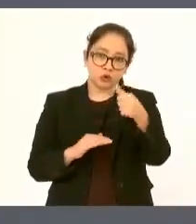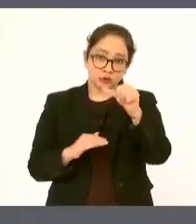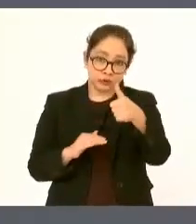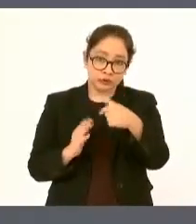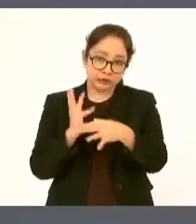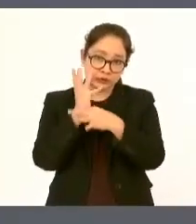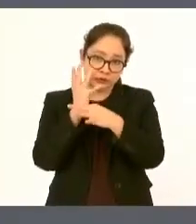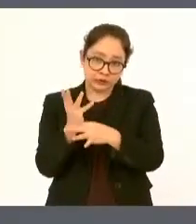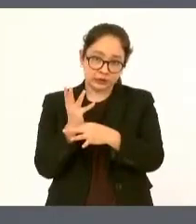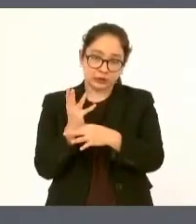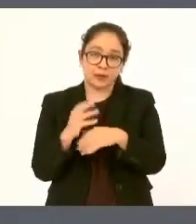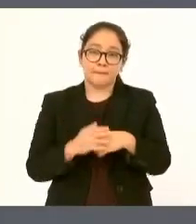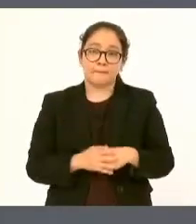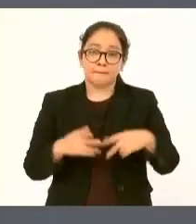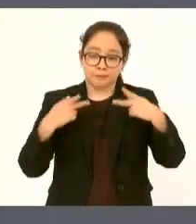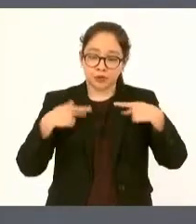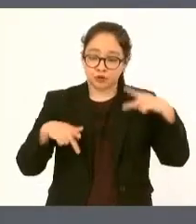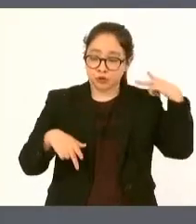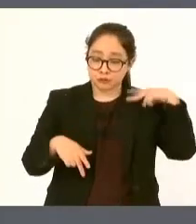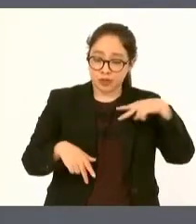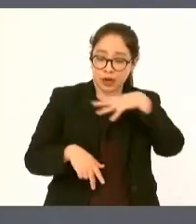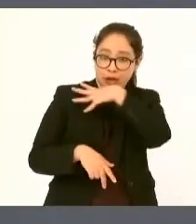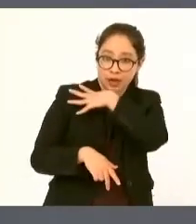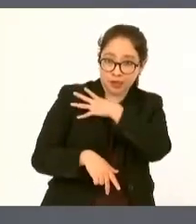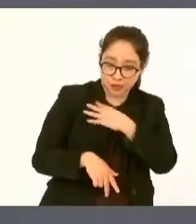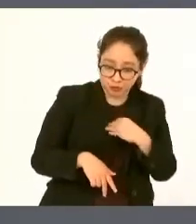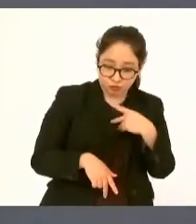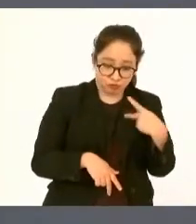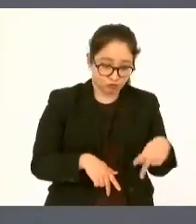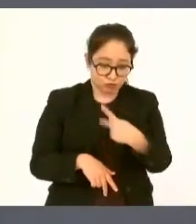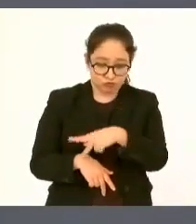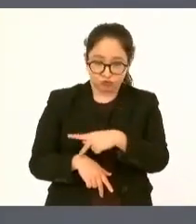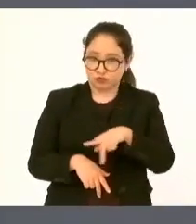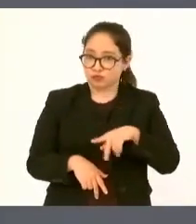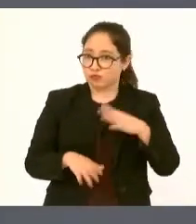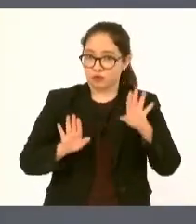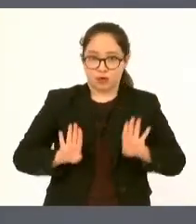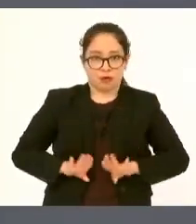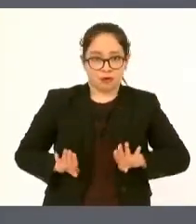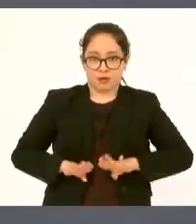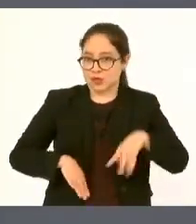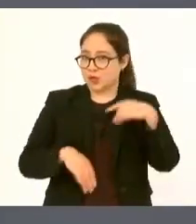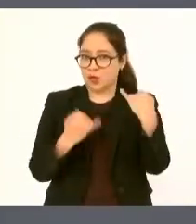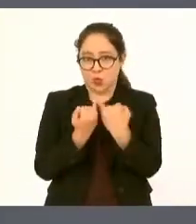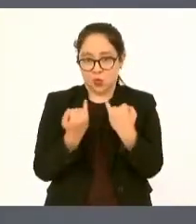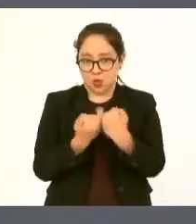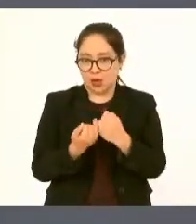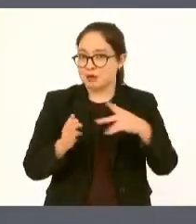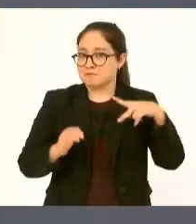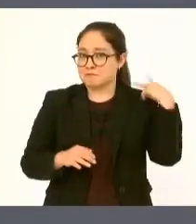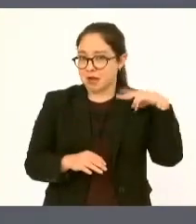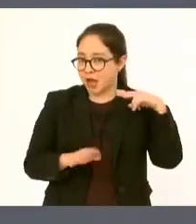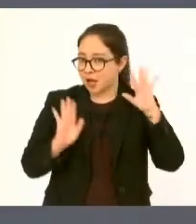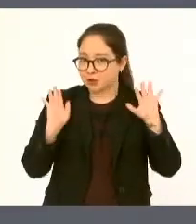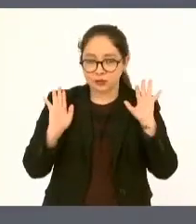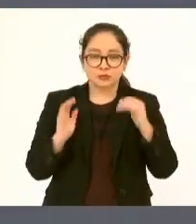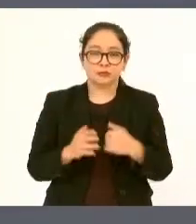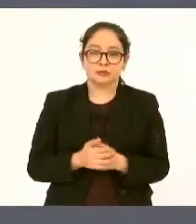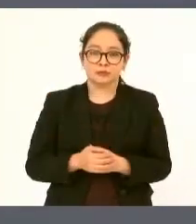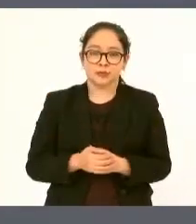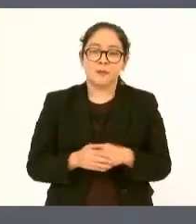veracruzanos son veracruzanos por eso yo les digo paisanas